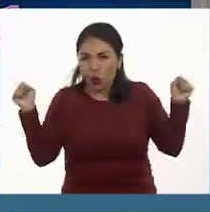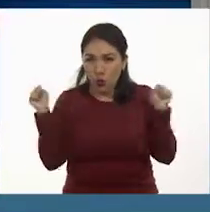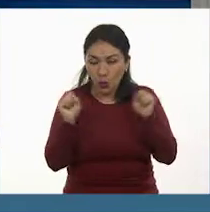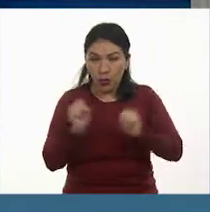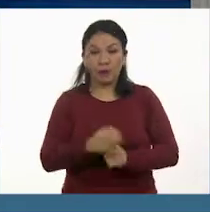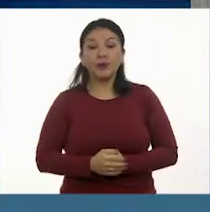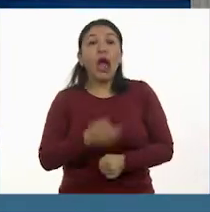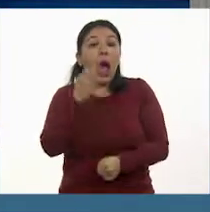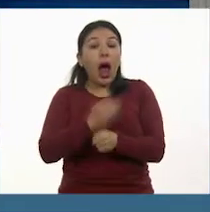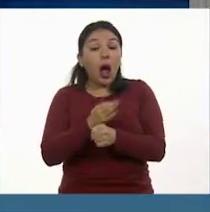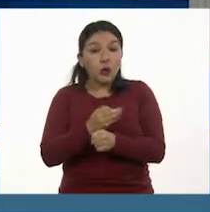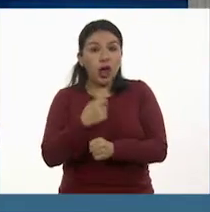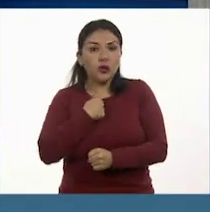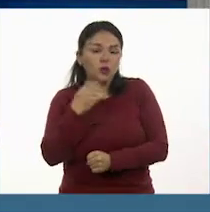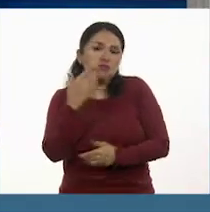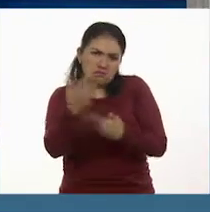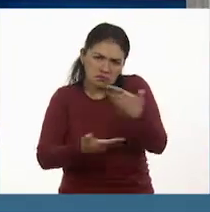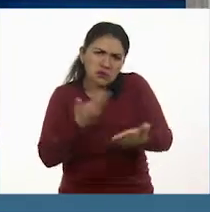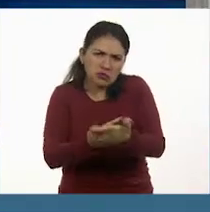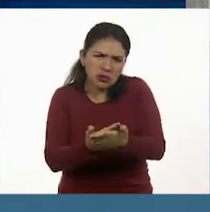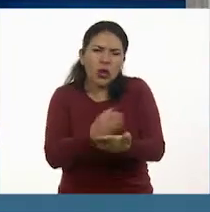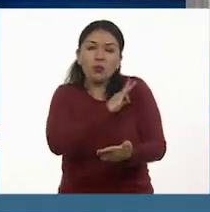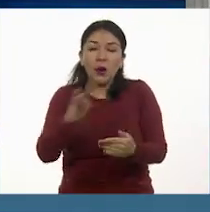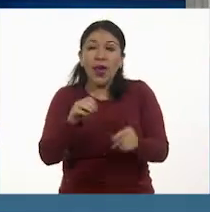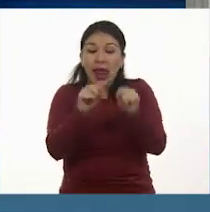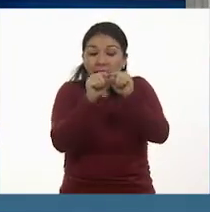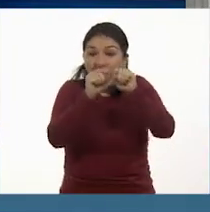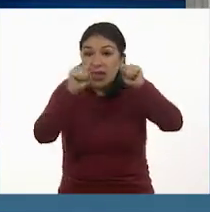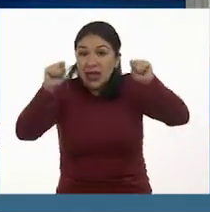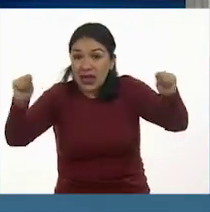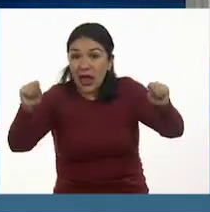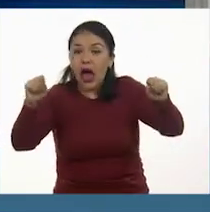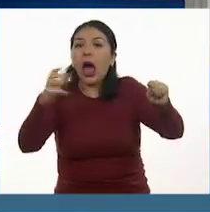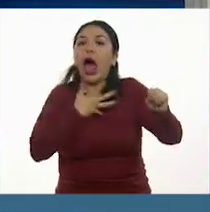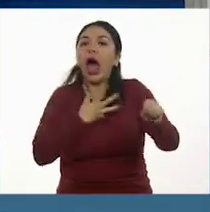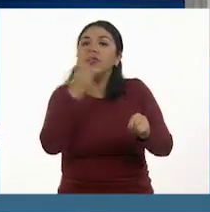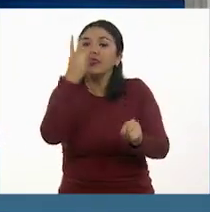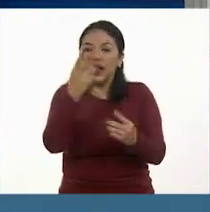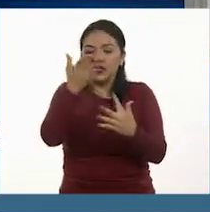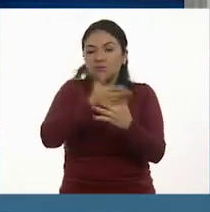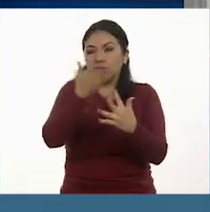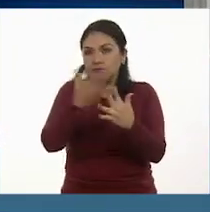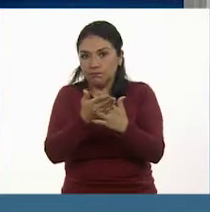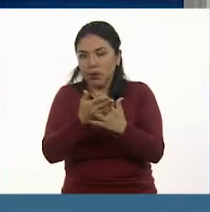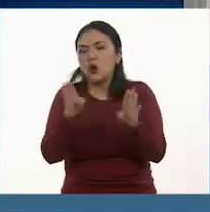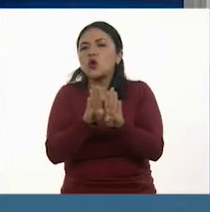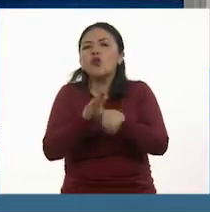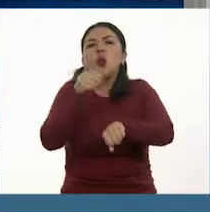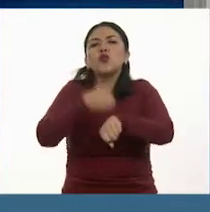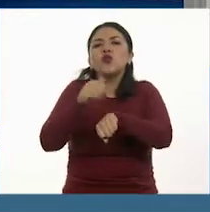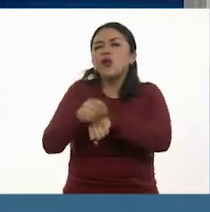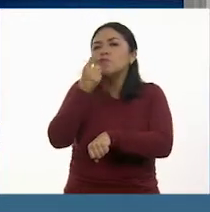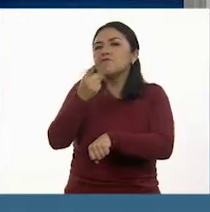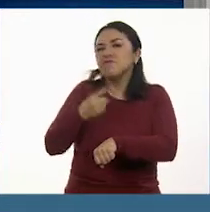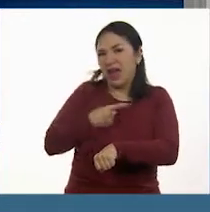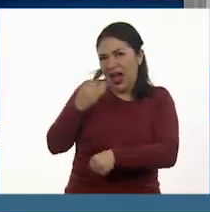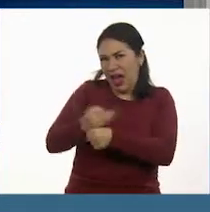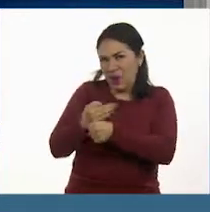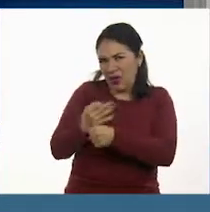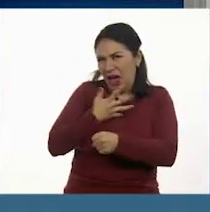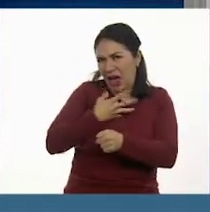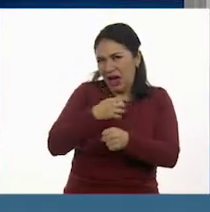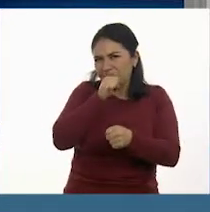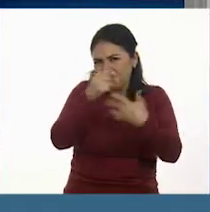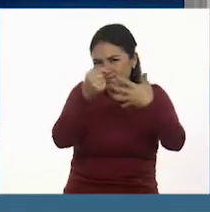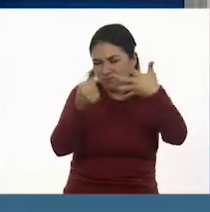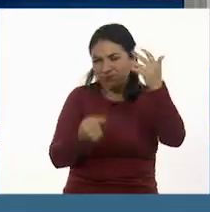la recta en tres partes según el tipo de números que nos están proporcionando. ¿Sí? ¿Qué les parece? Comencemos por las fracciones.